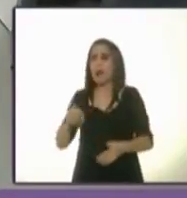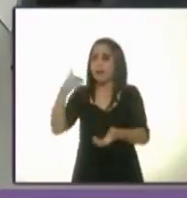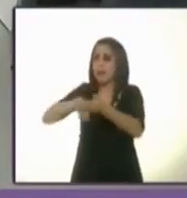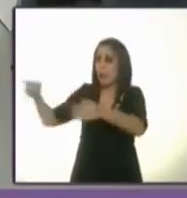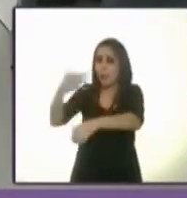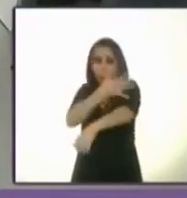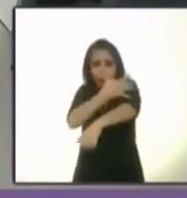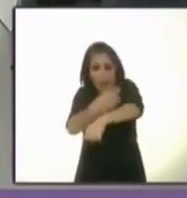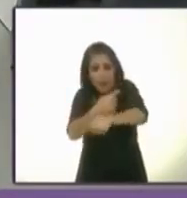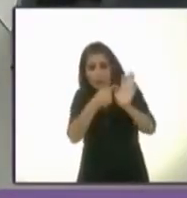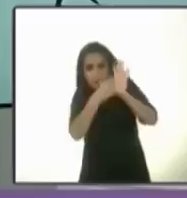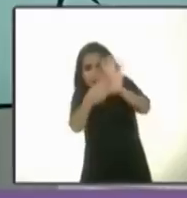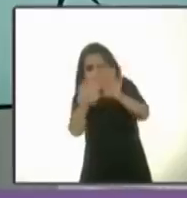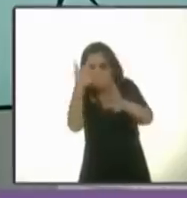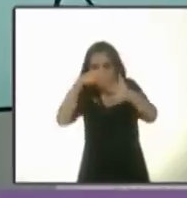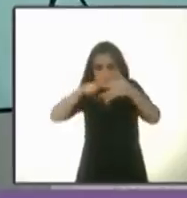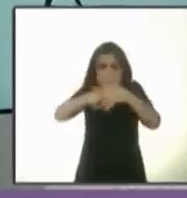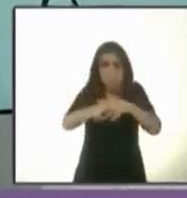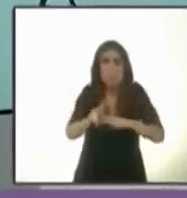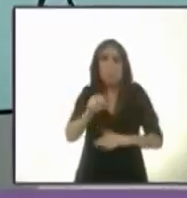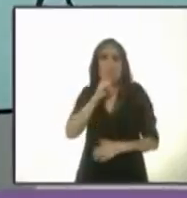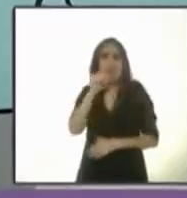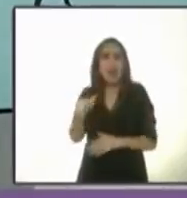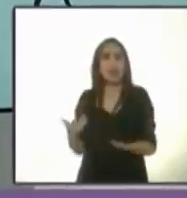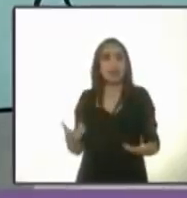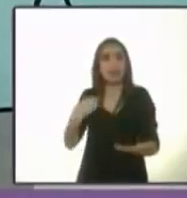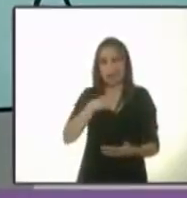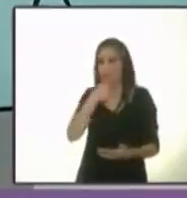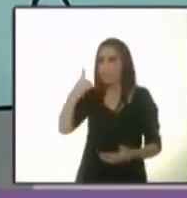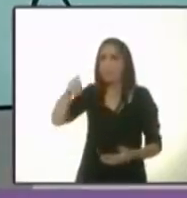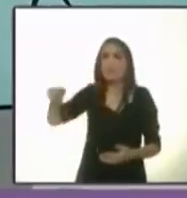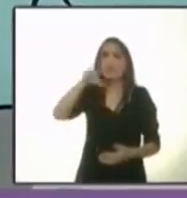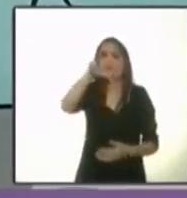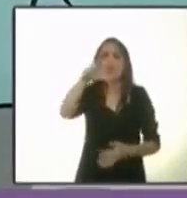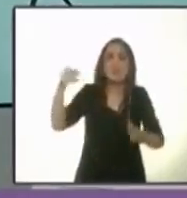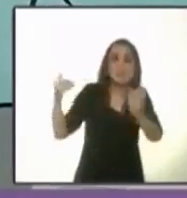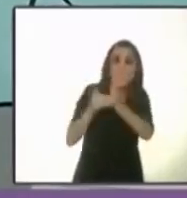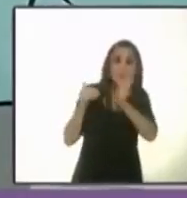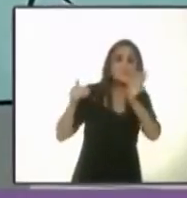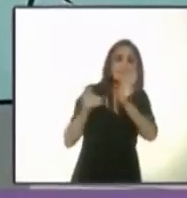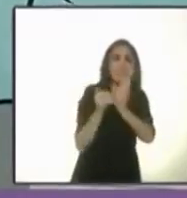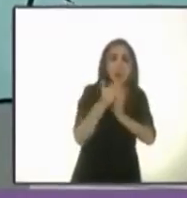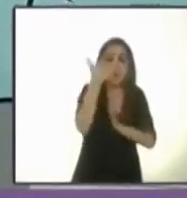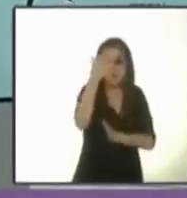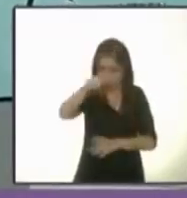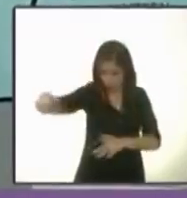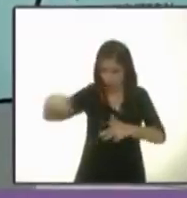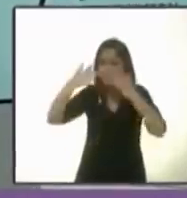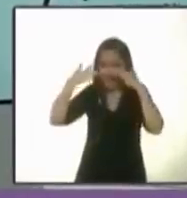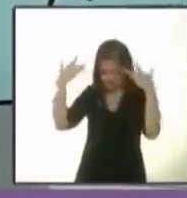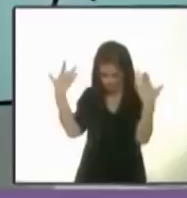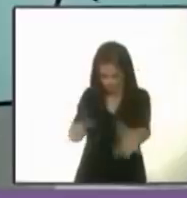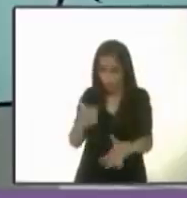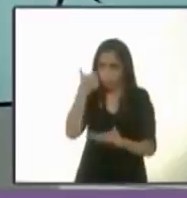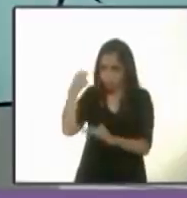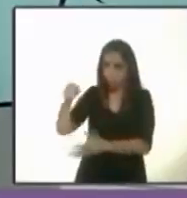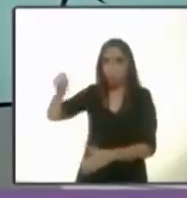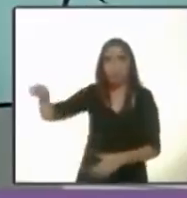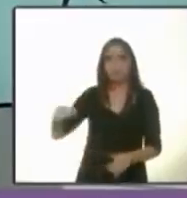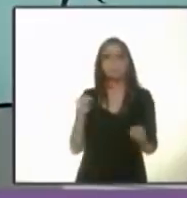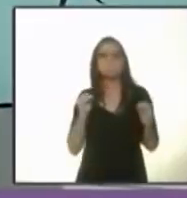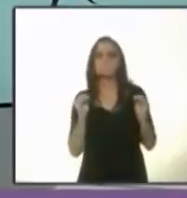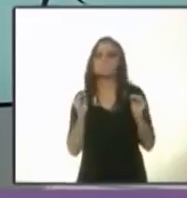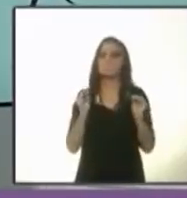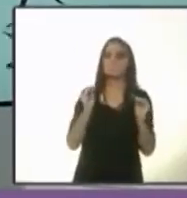En el debate pasado les dije que renunciaran a sus 18 mil millones de pesos y nadie dijo yo, si tanto